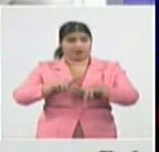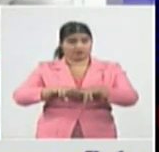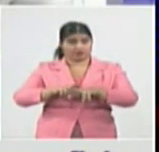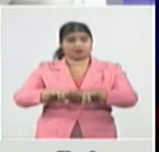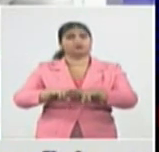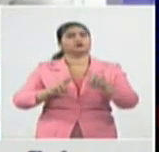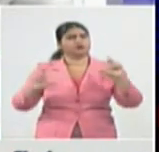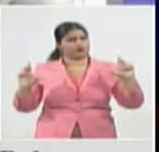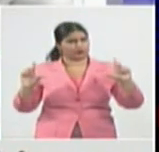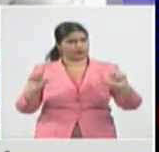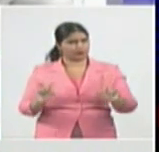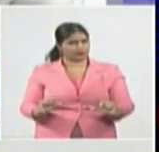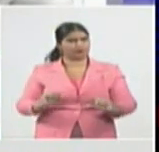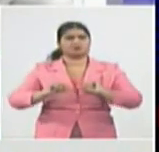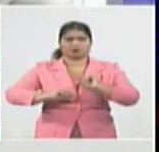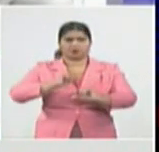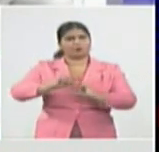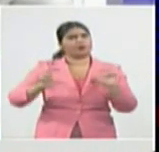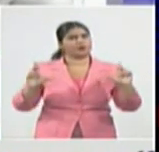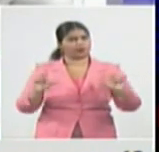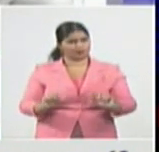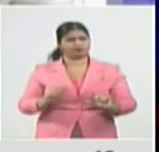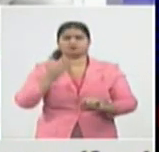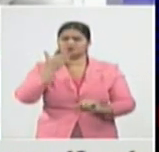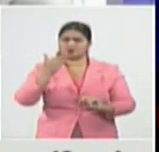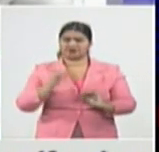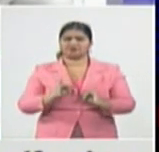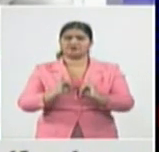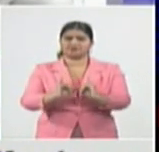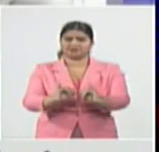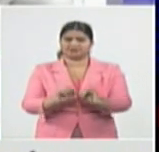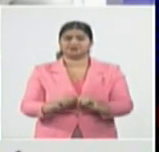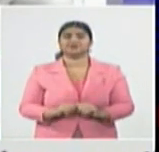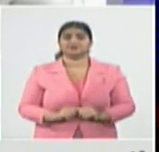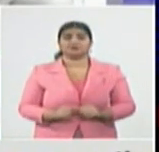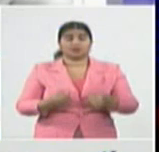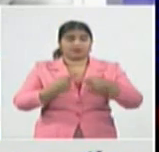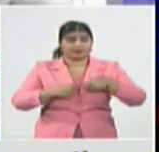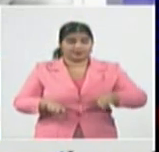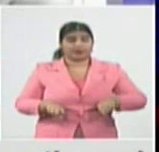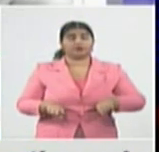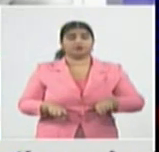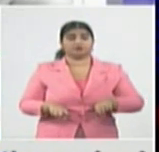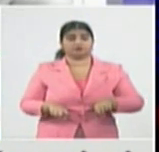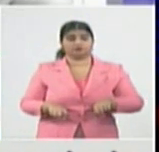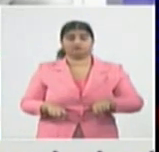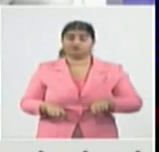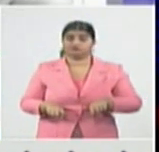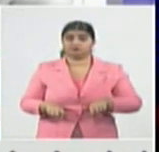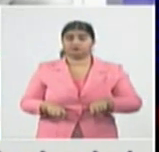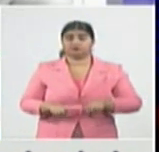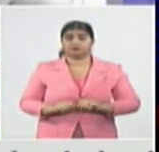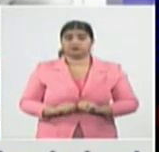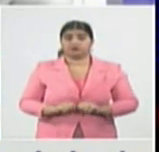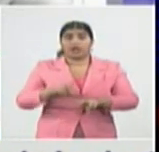la contención del SARS-CoV-2 pero todavía con cifras que preocupan